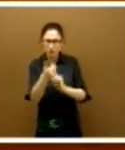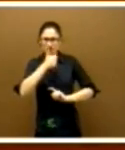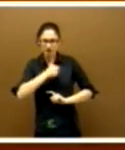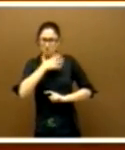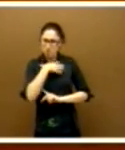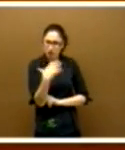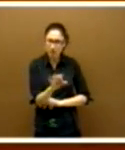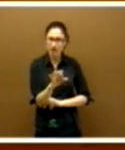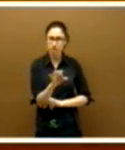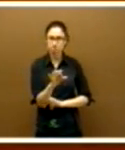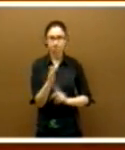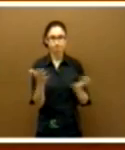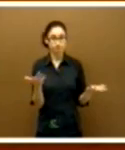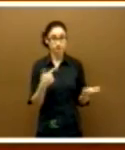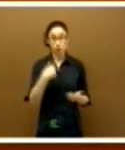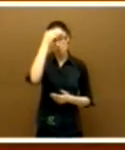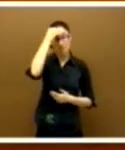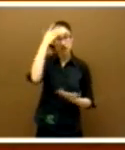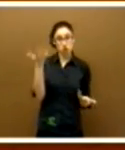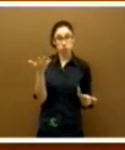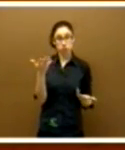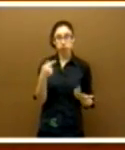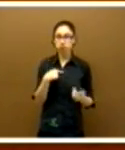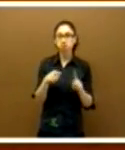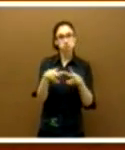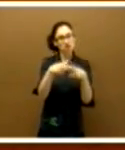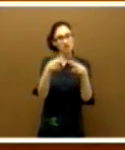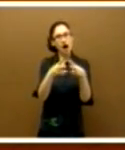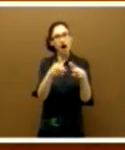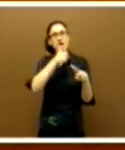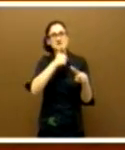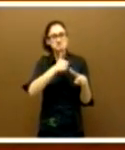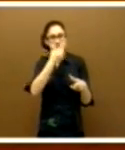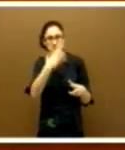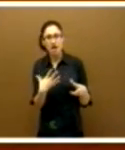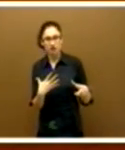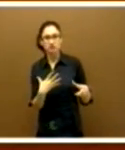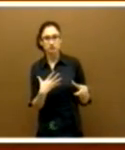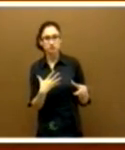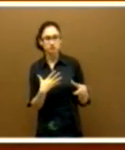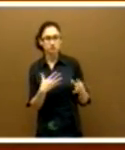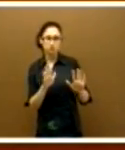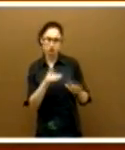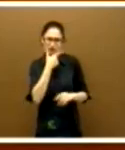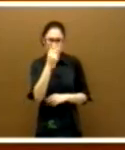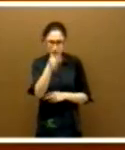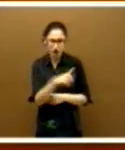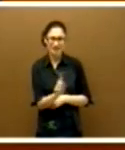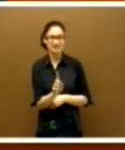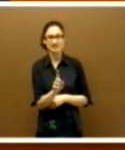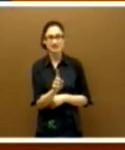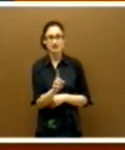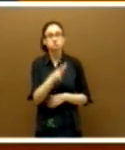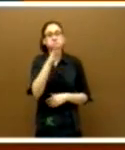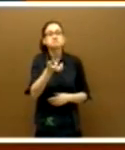Yo pienso que, pese a ser complejo, la sociedad lo está aguantando bien. Y eso que no es fácil, porque,